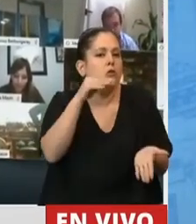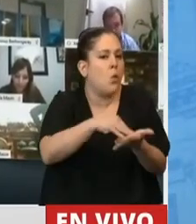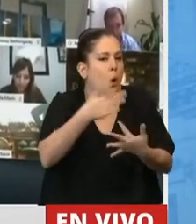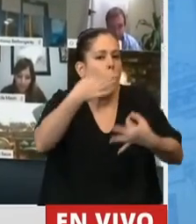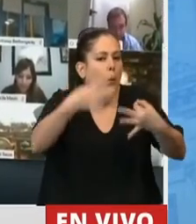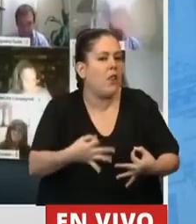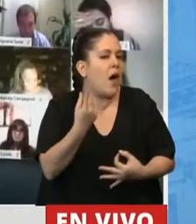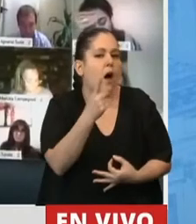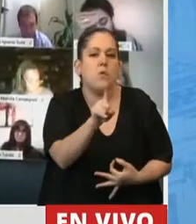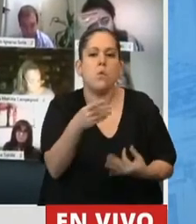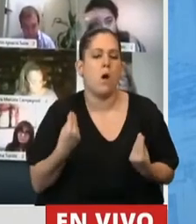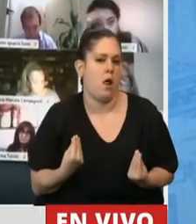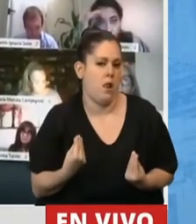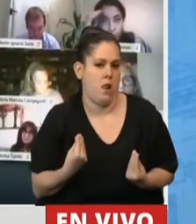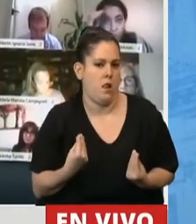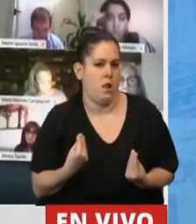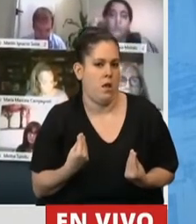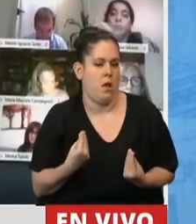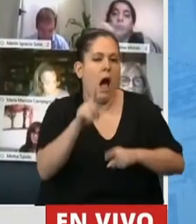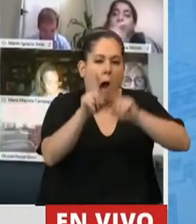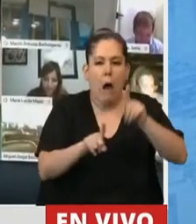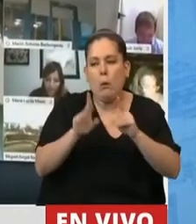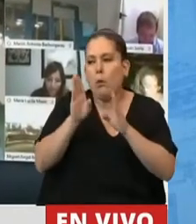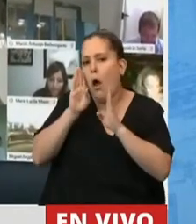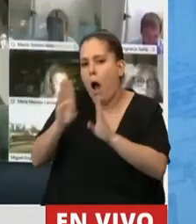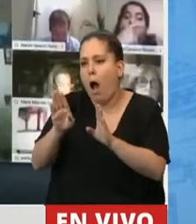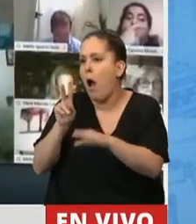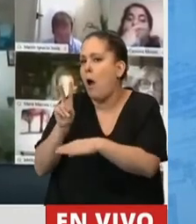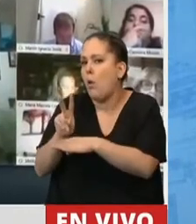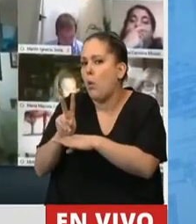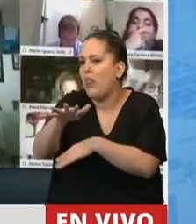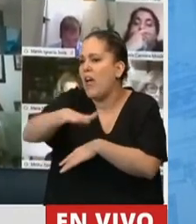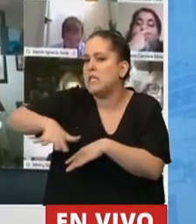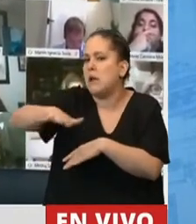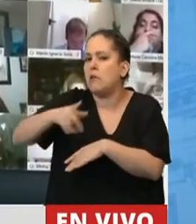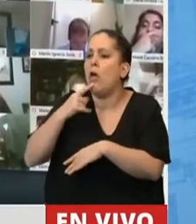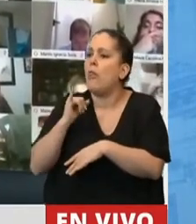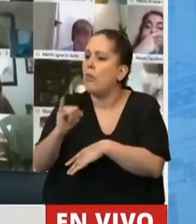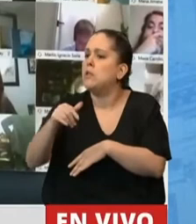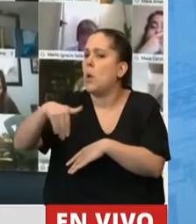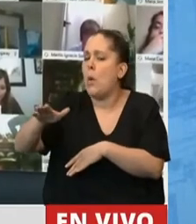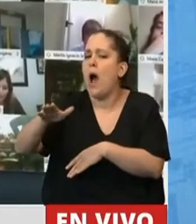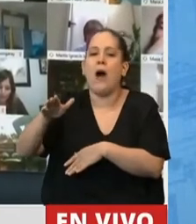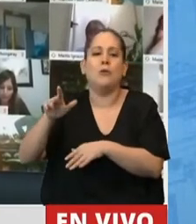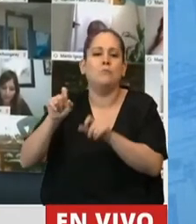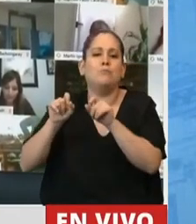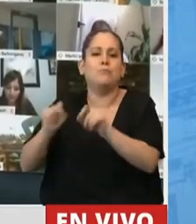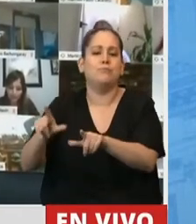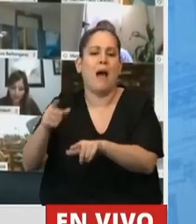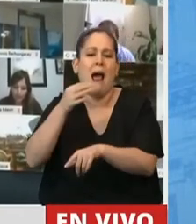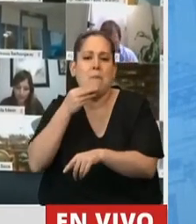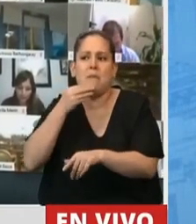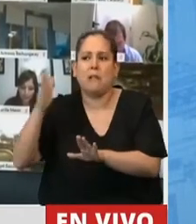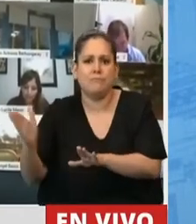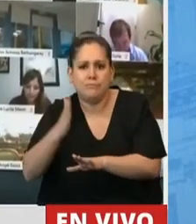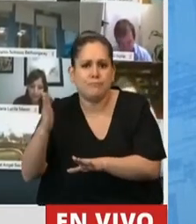contener a un sector del oficialismo bajo premisas mentirosas de soberanía alimentaria, planteando